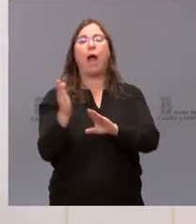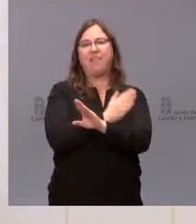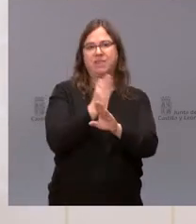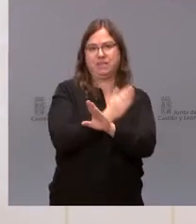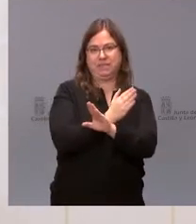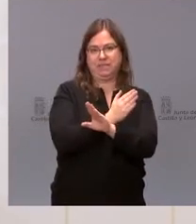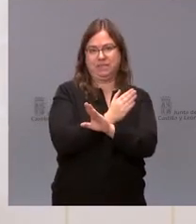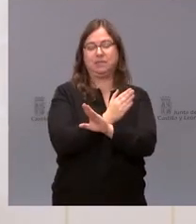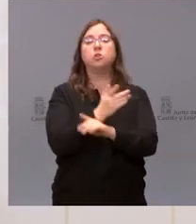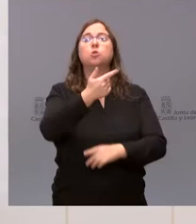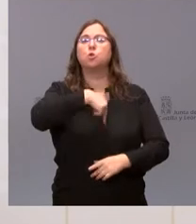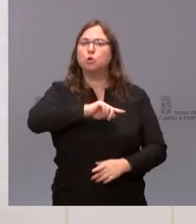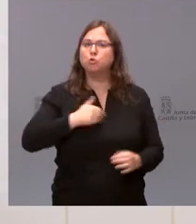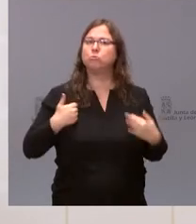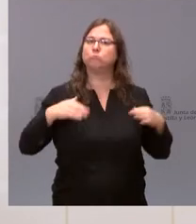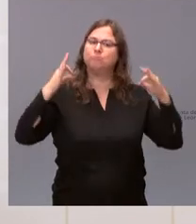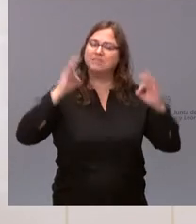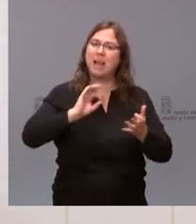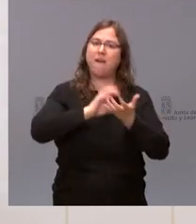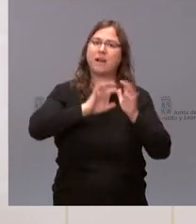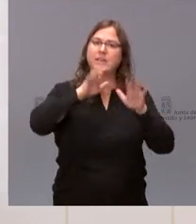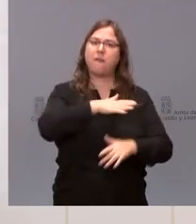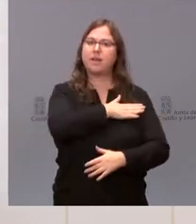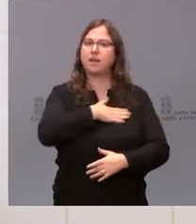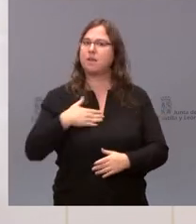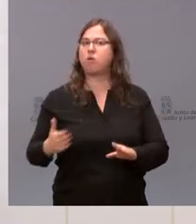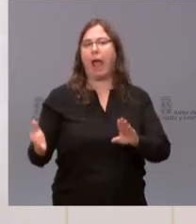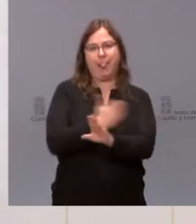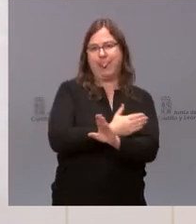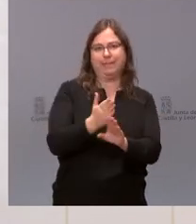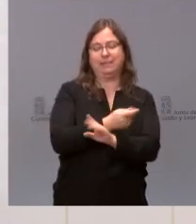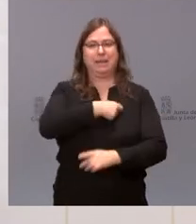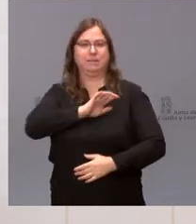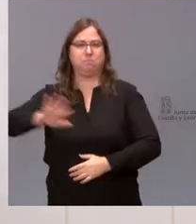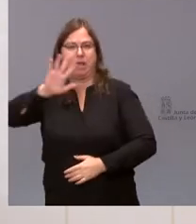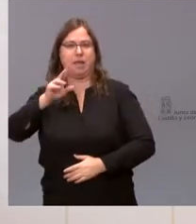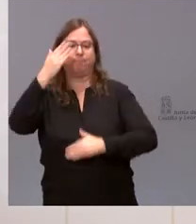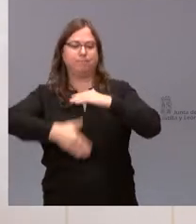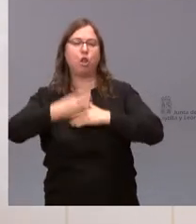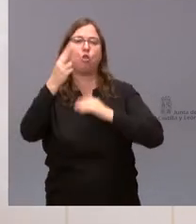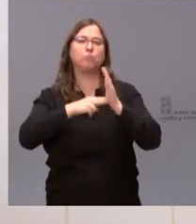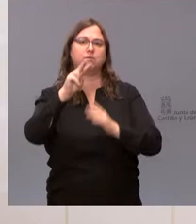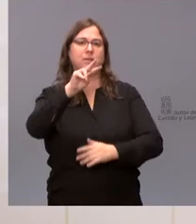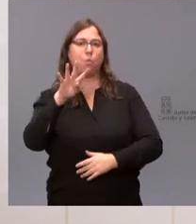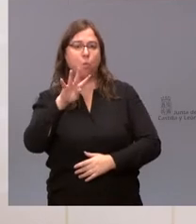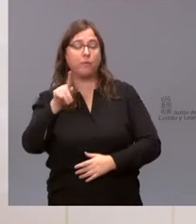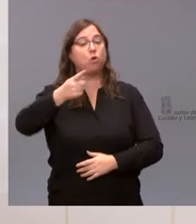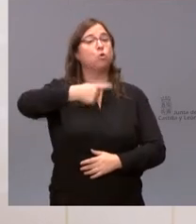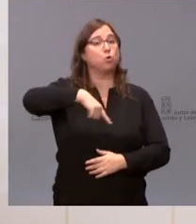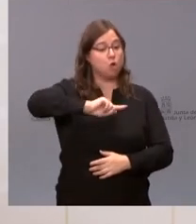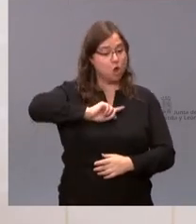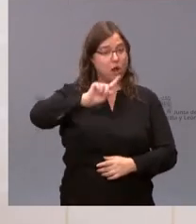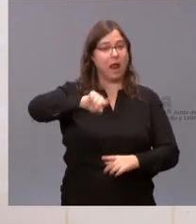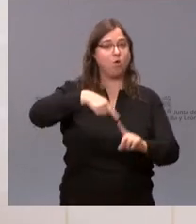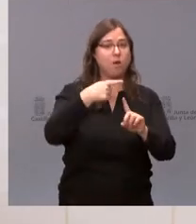nosotros la vamos a introducir, nos vamos a adelantar y a partir del año que